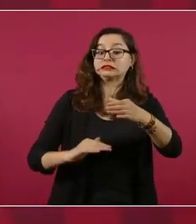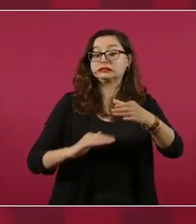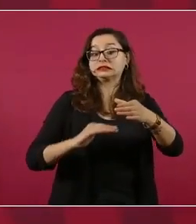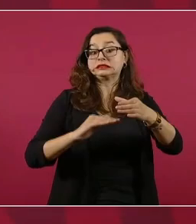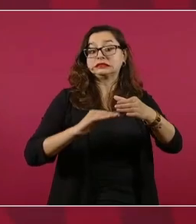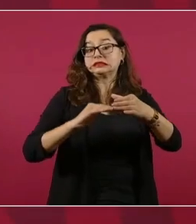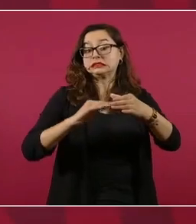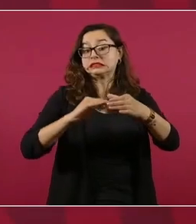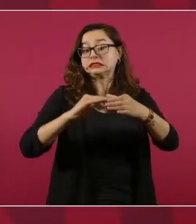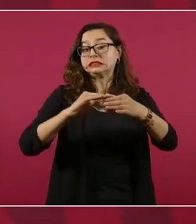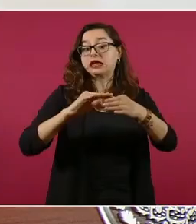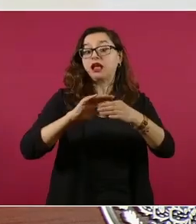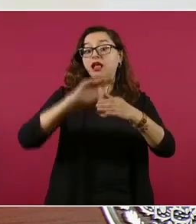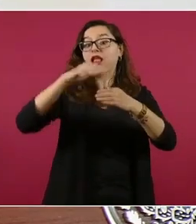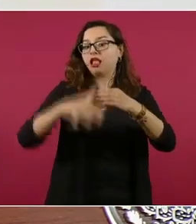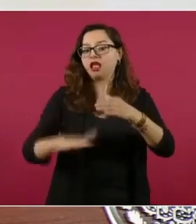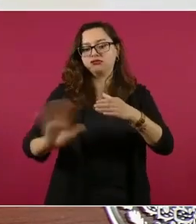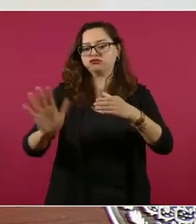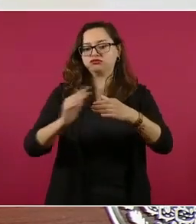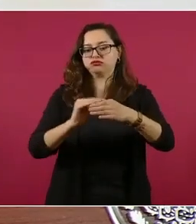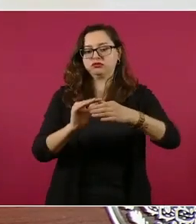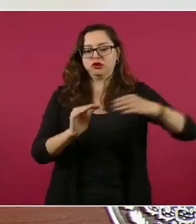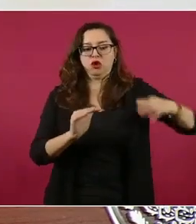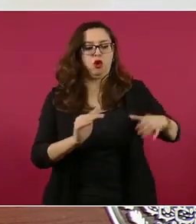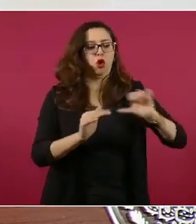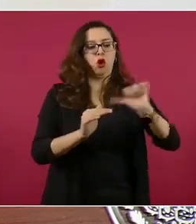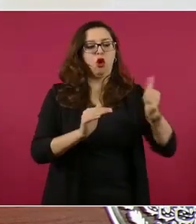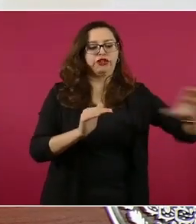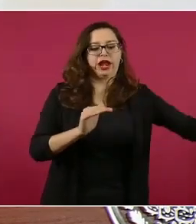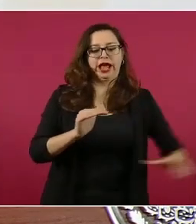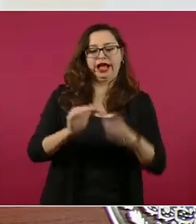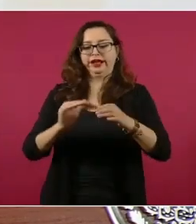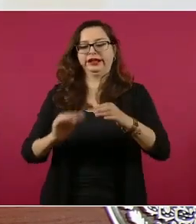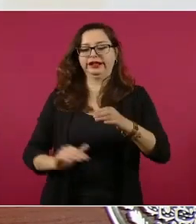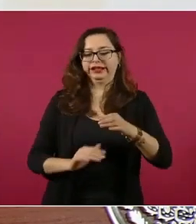y nunca cae nada abajo.